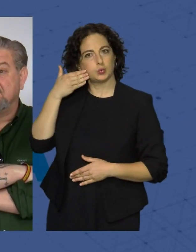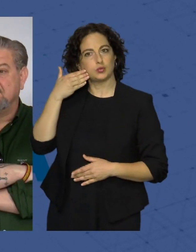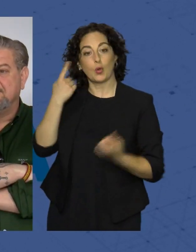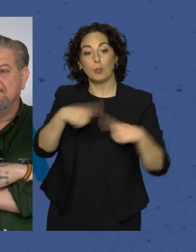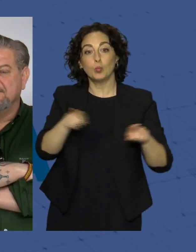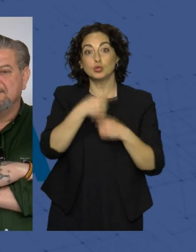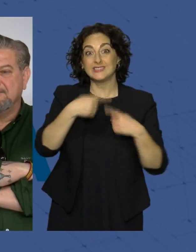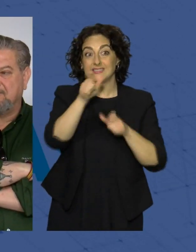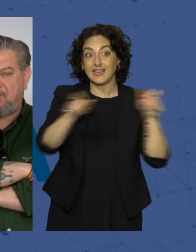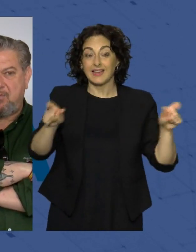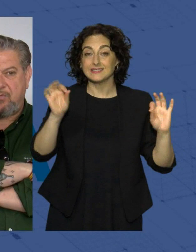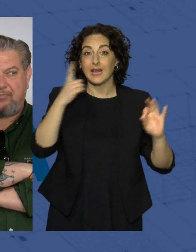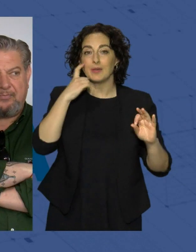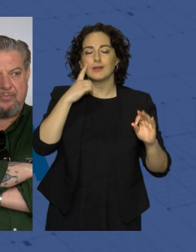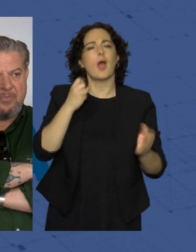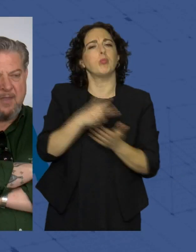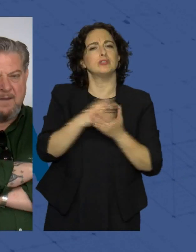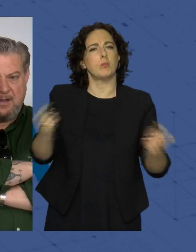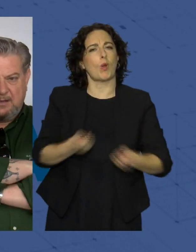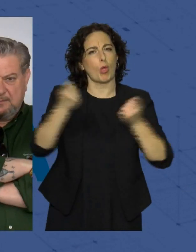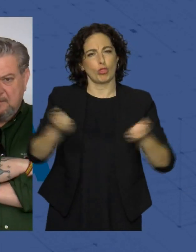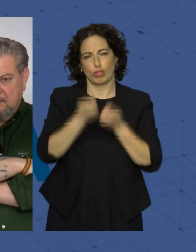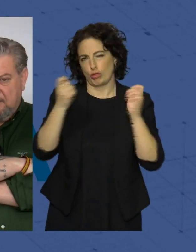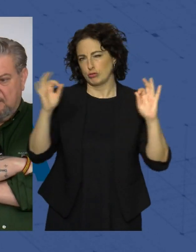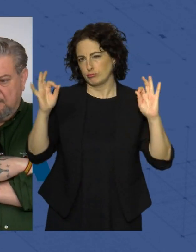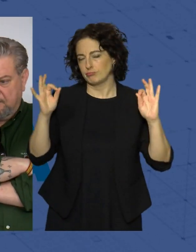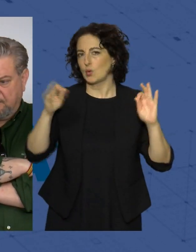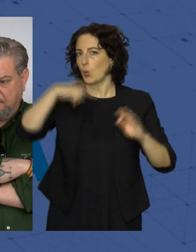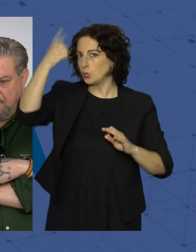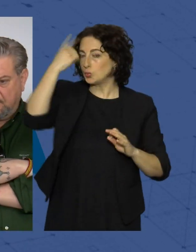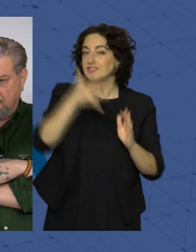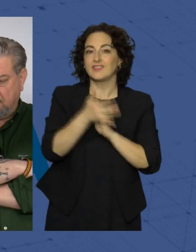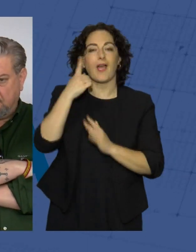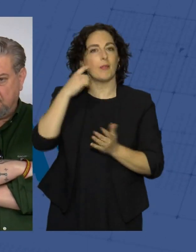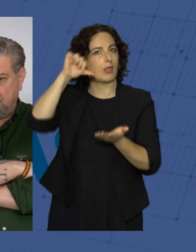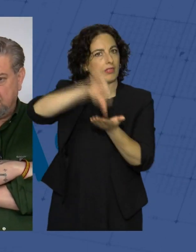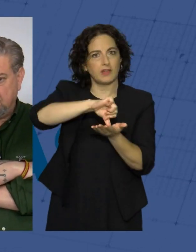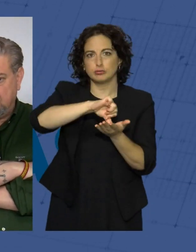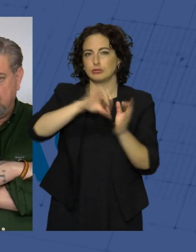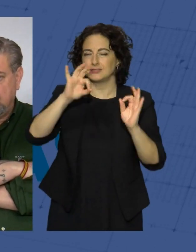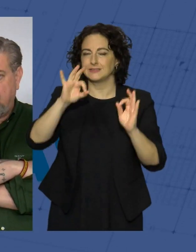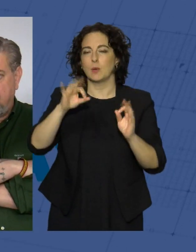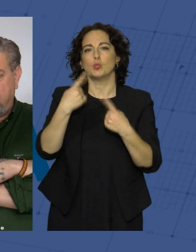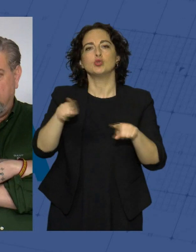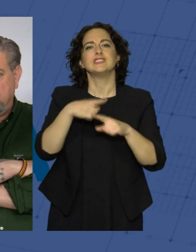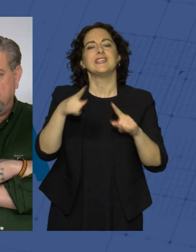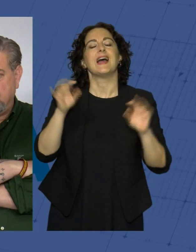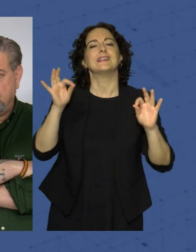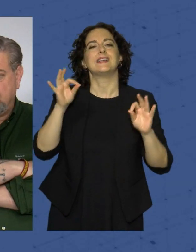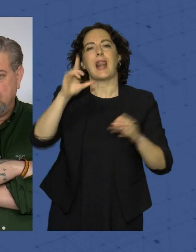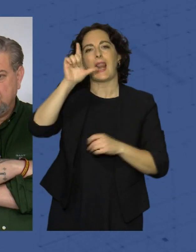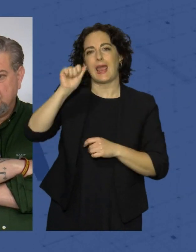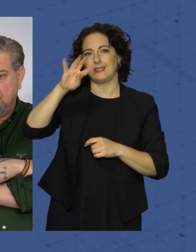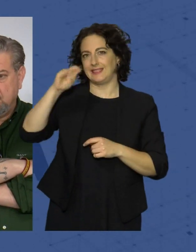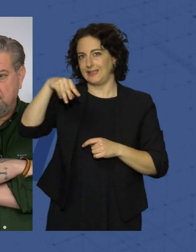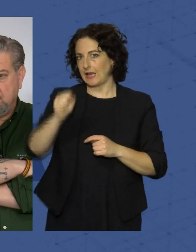almerienses apuesten por la promoción de la cultura, convirtiendo a Almería en el epicentro nacional de la música latina. Durante un fin de semana,